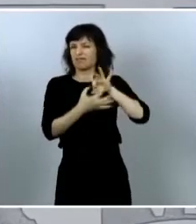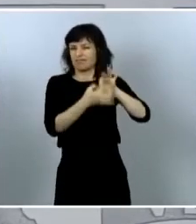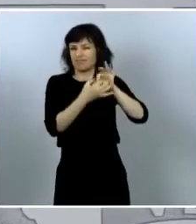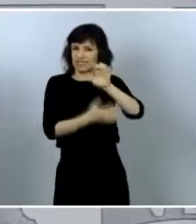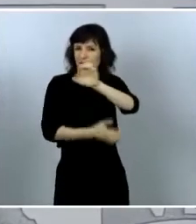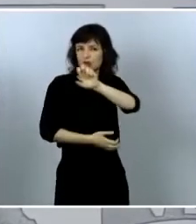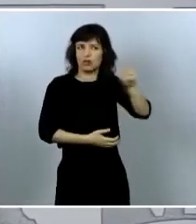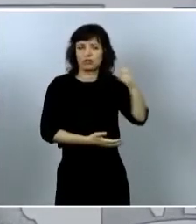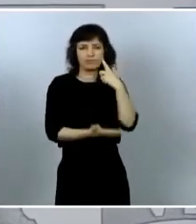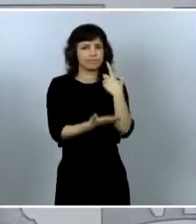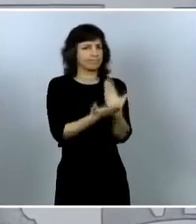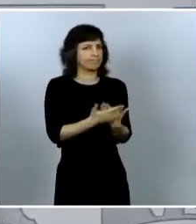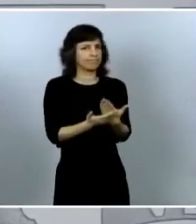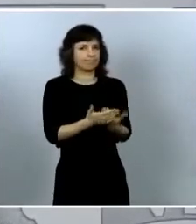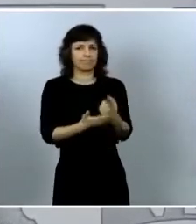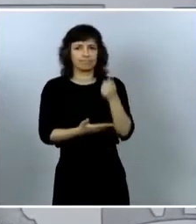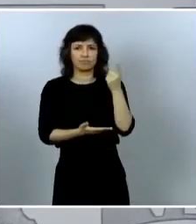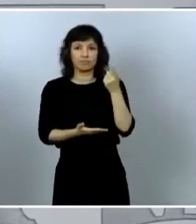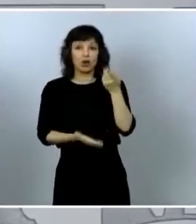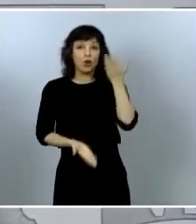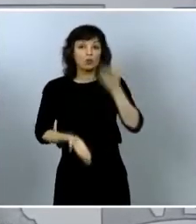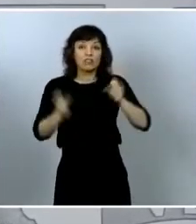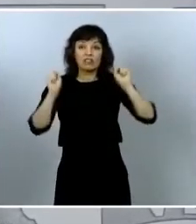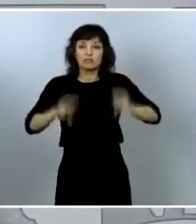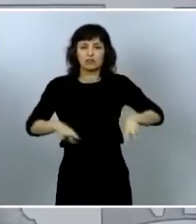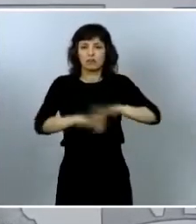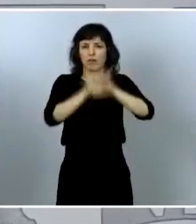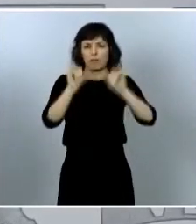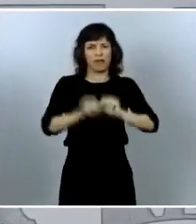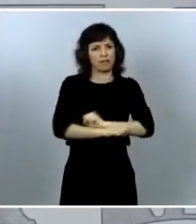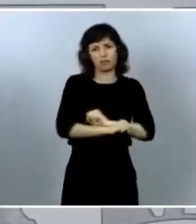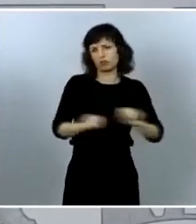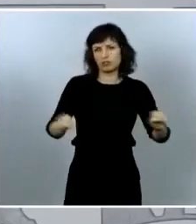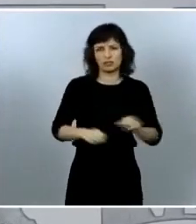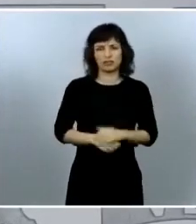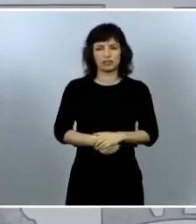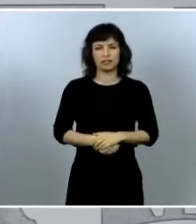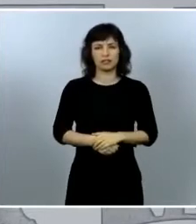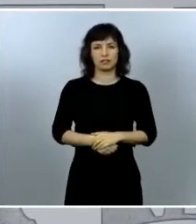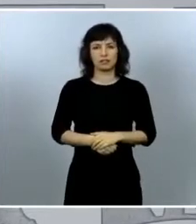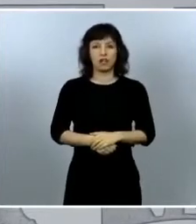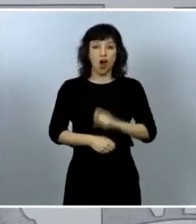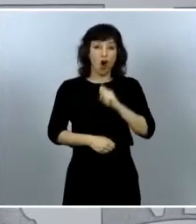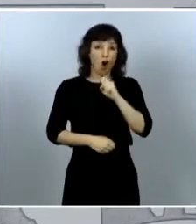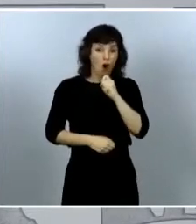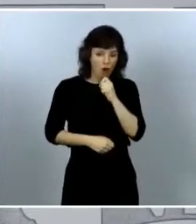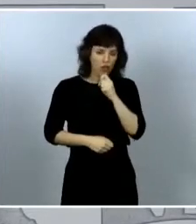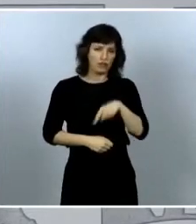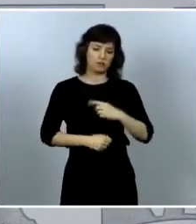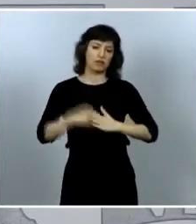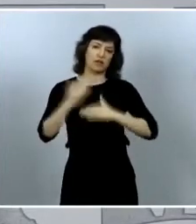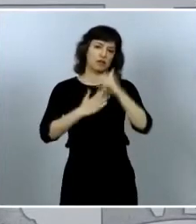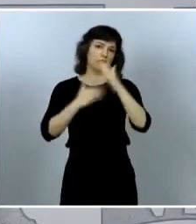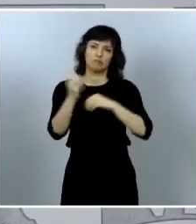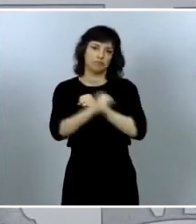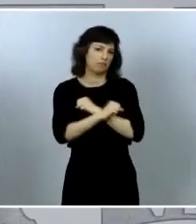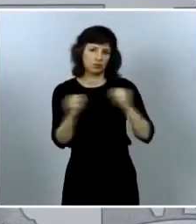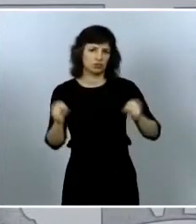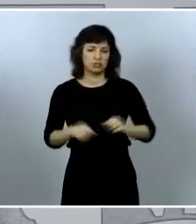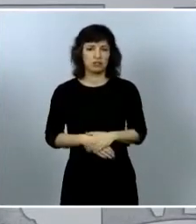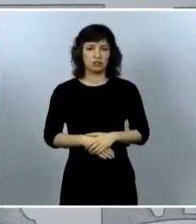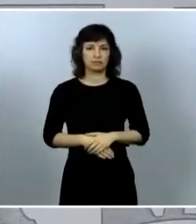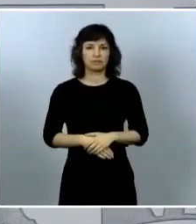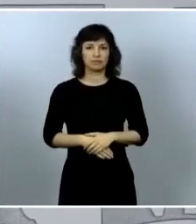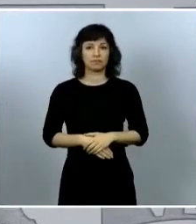sin justicia no hay paz nada se puede construir sobre el odio no estamos atados a ningún destino